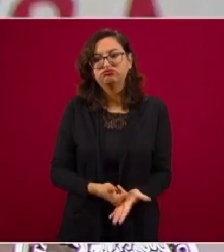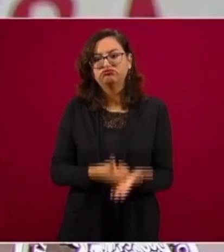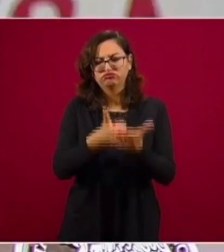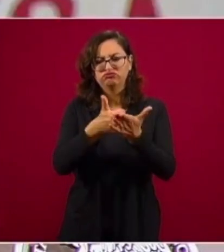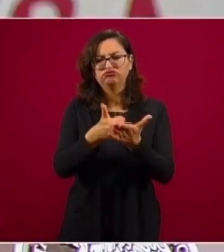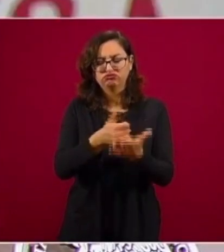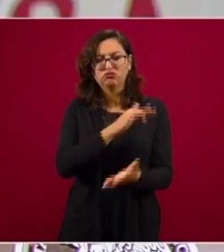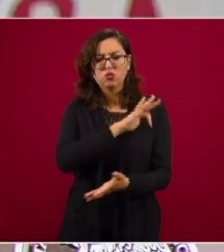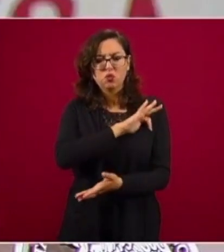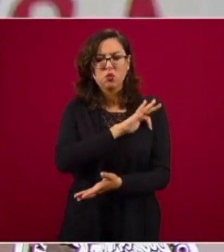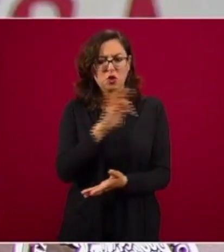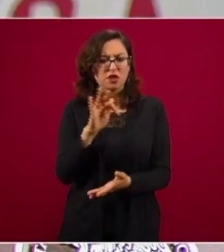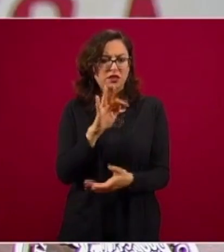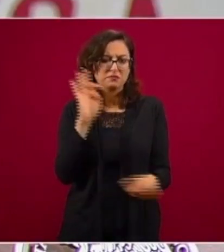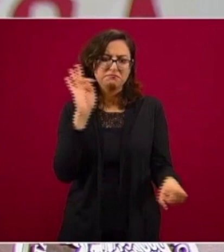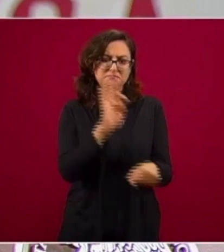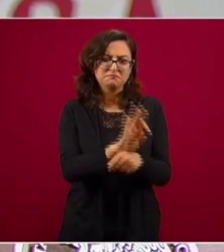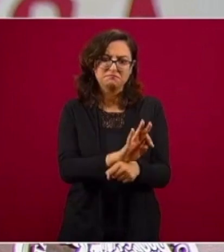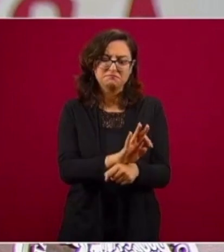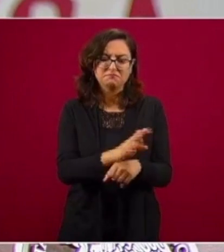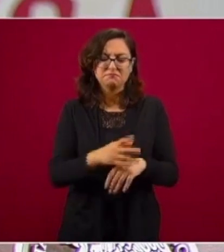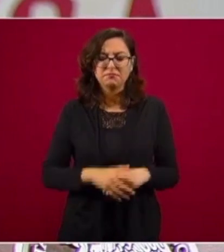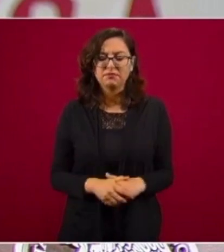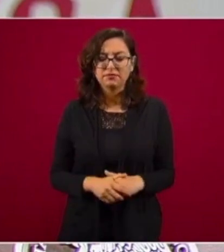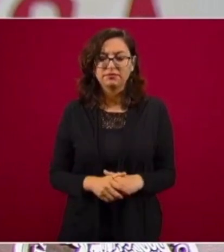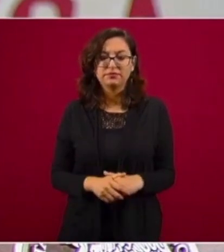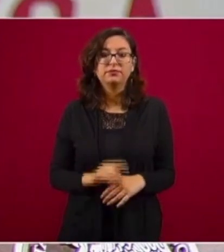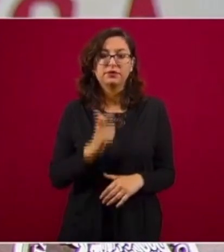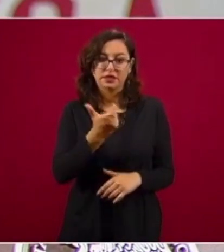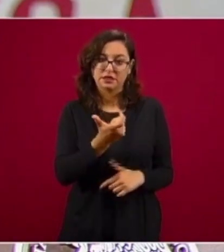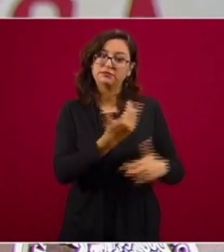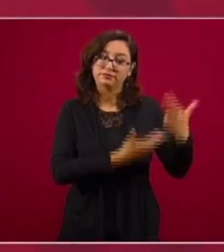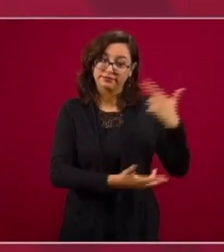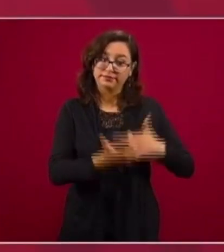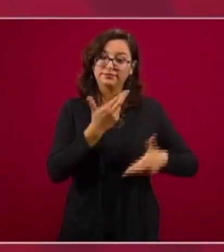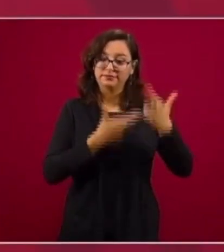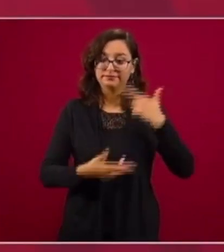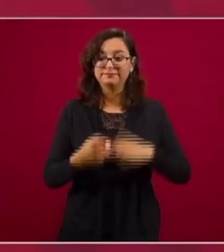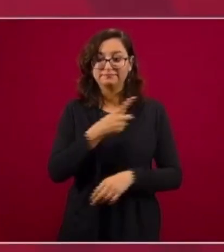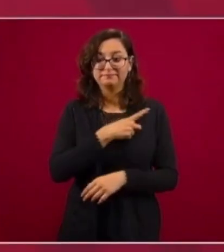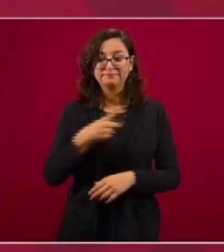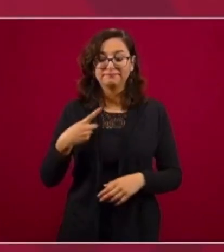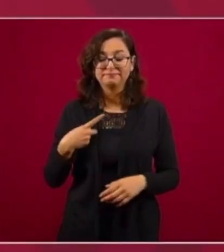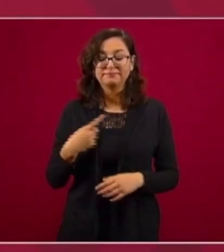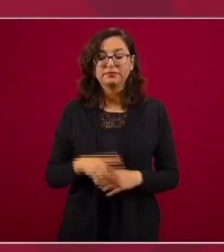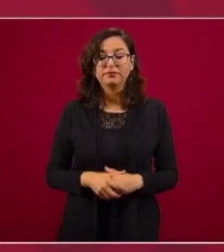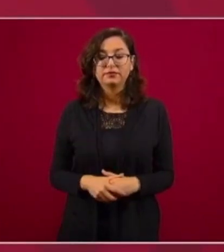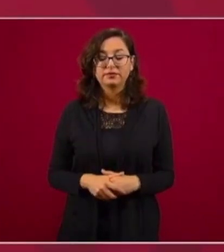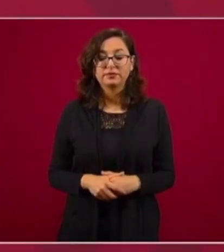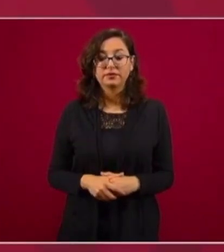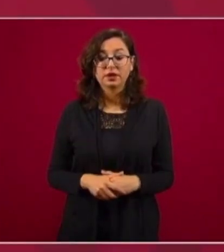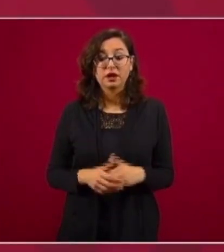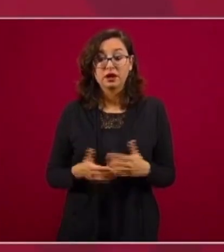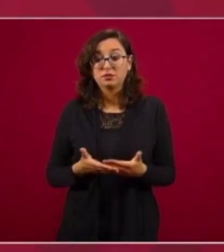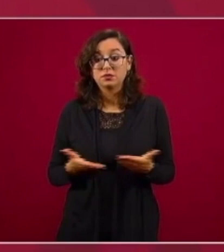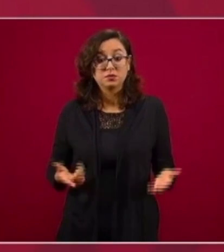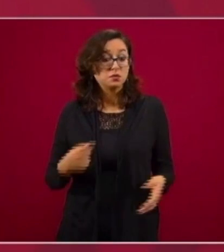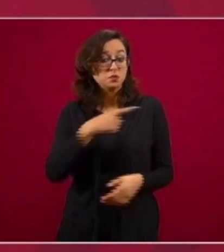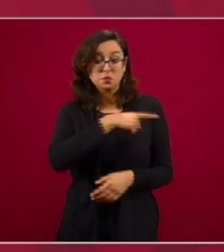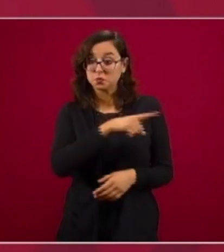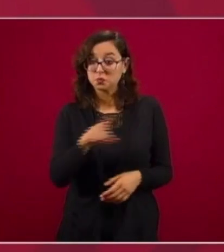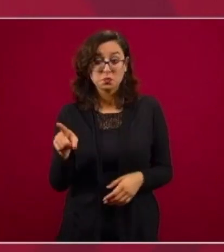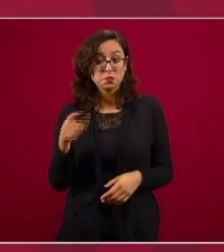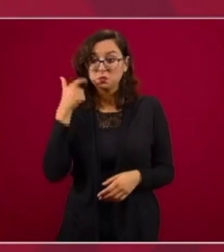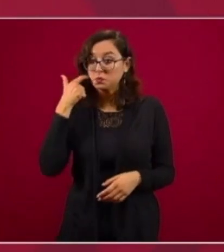a los implicados si devuelven el dinero. Ahora, si no devuelven el dinero,